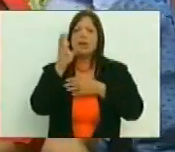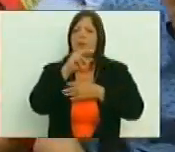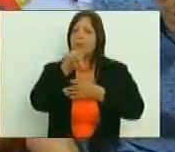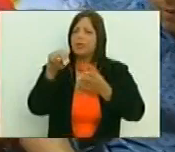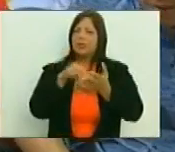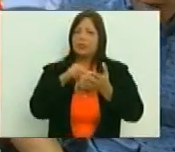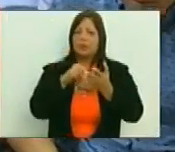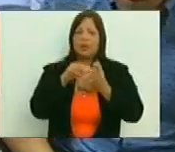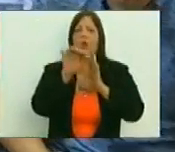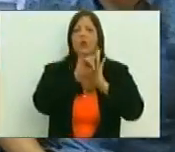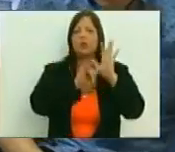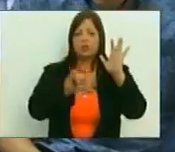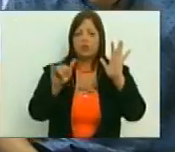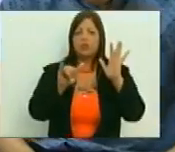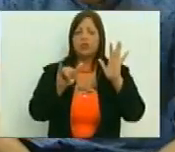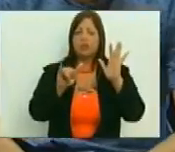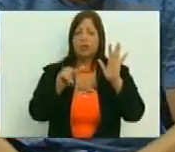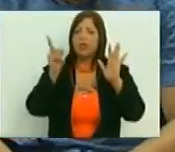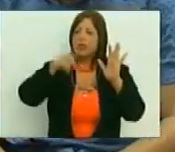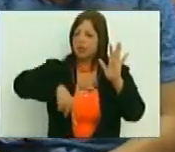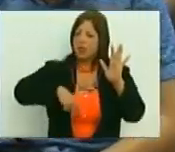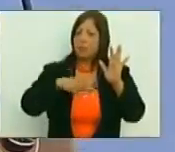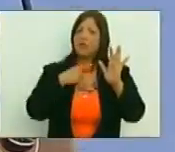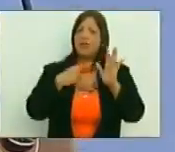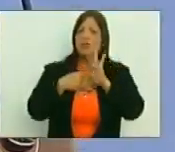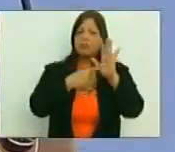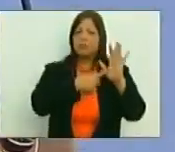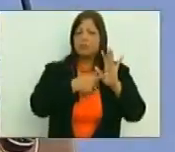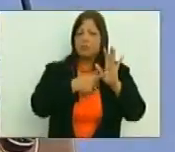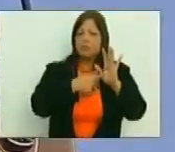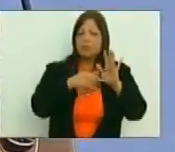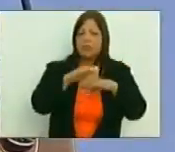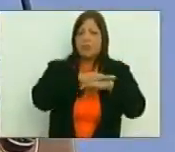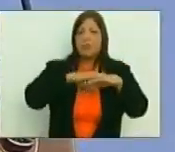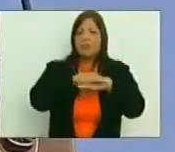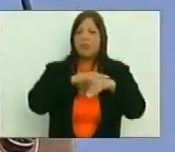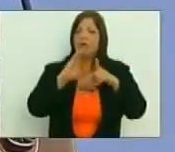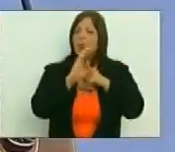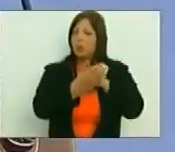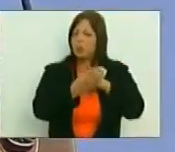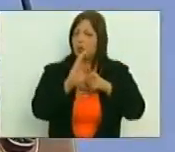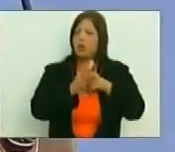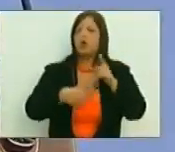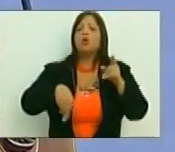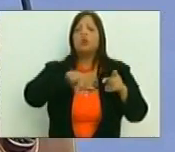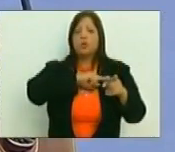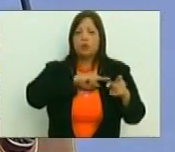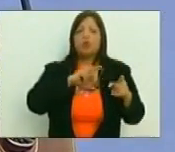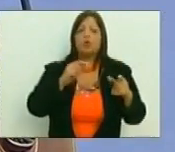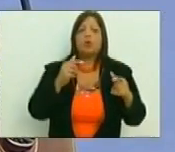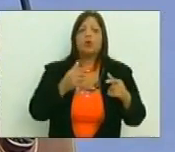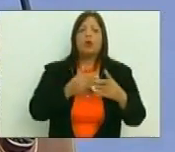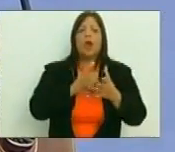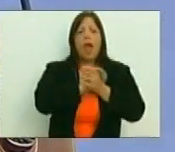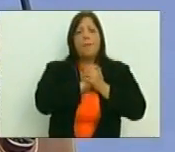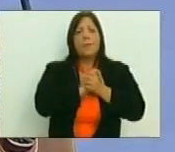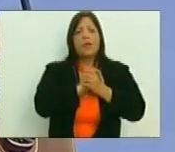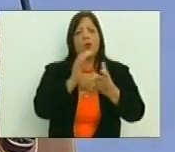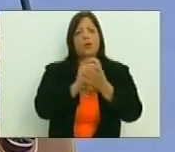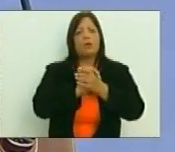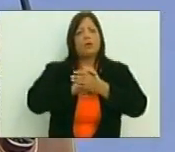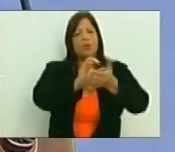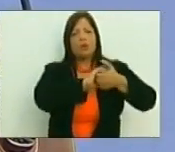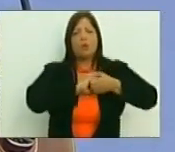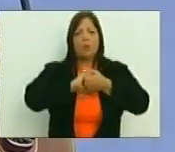Nacional Constituyente y por supuesto con la venia de nuestra Ministra de Cultura. Nosotros, camaradas, amigos y compañeros,